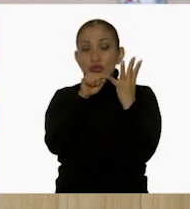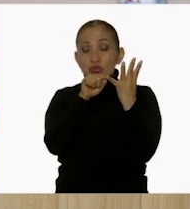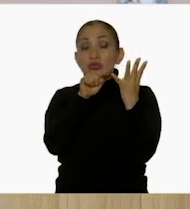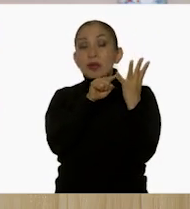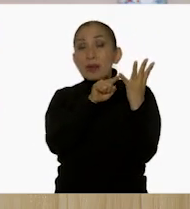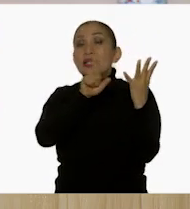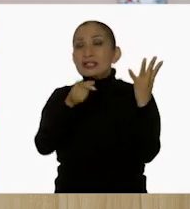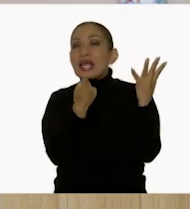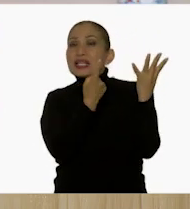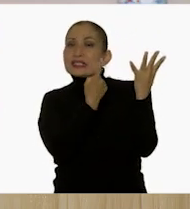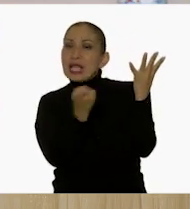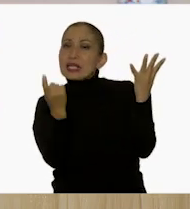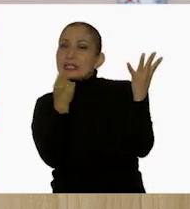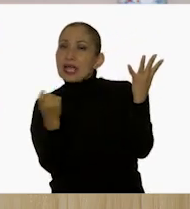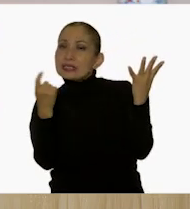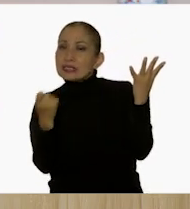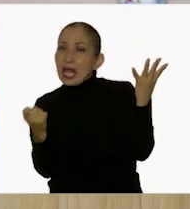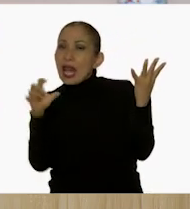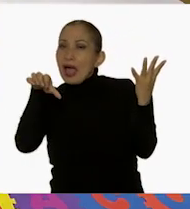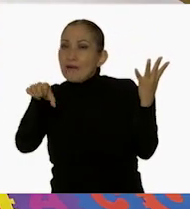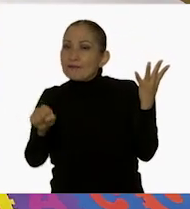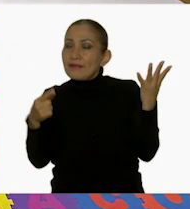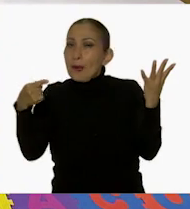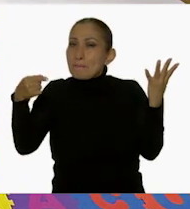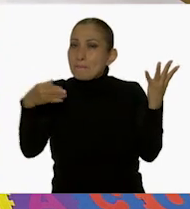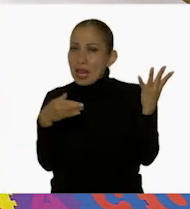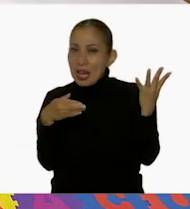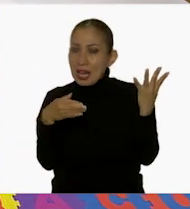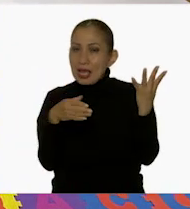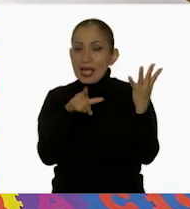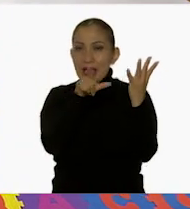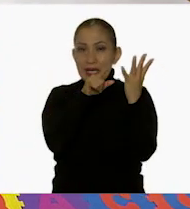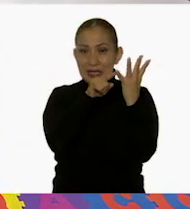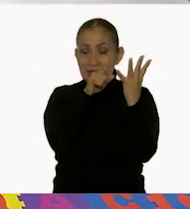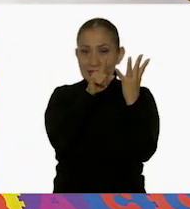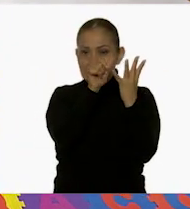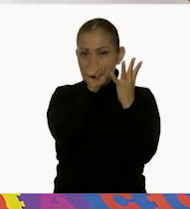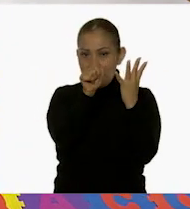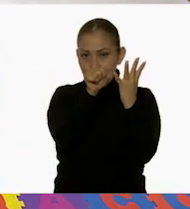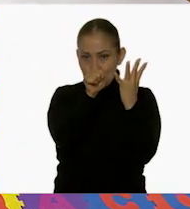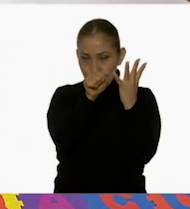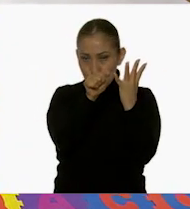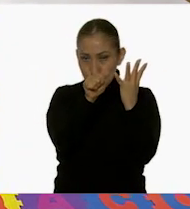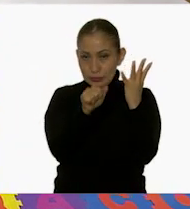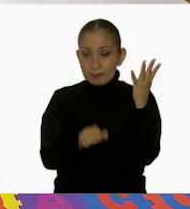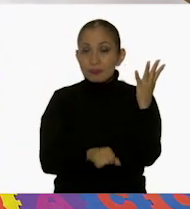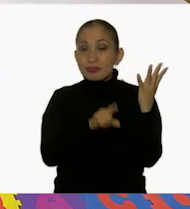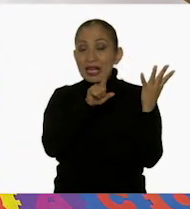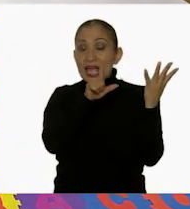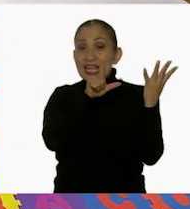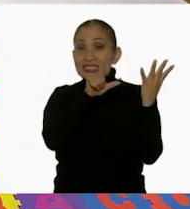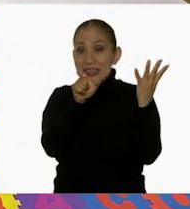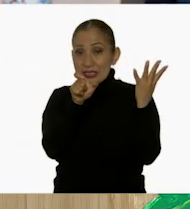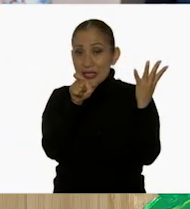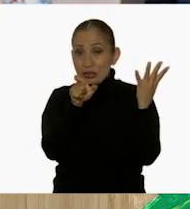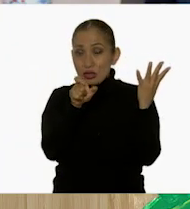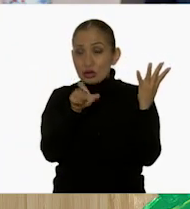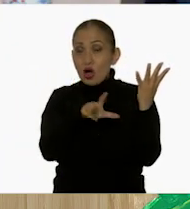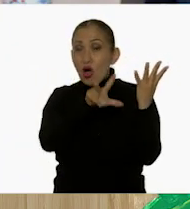de 100 en 100 hasta mil. Es decir, 700 ya estamos en 600. Ajá. 700,